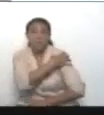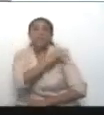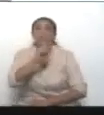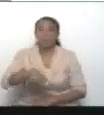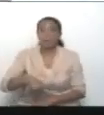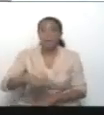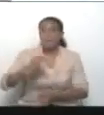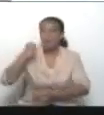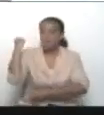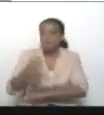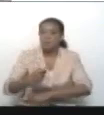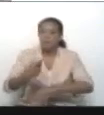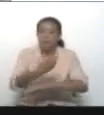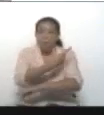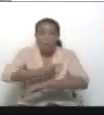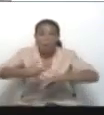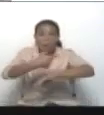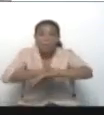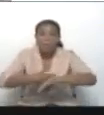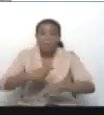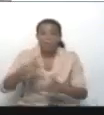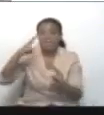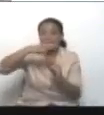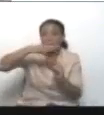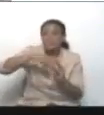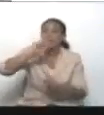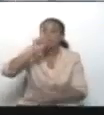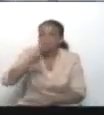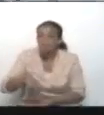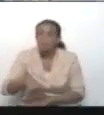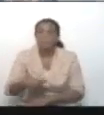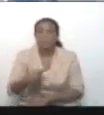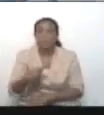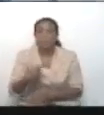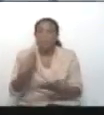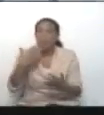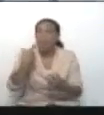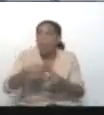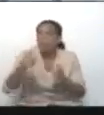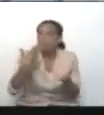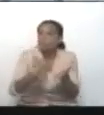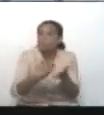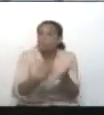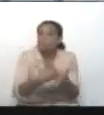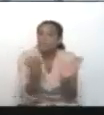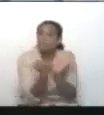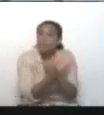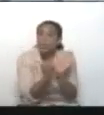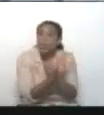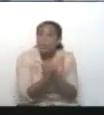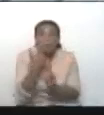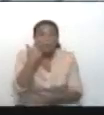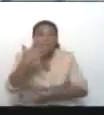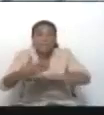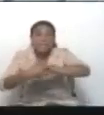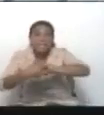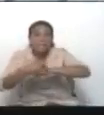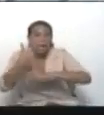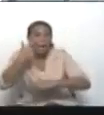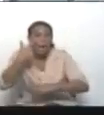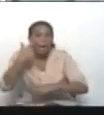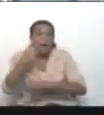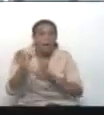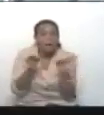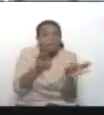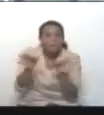gobernador Freddy Bernal. Todos ellos lo confirman. Y además, bueno, hay otras pruebas tecnológicas, físicas, que